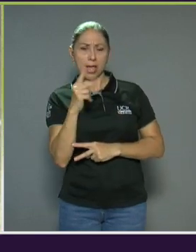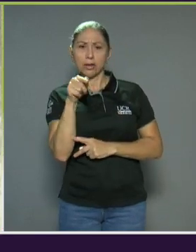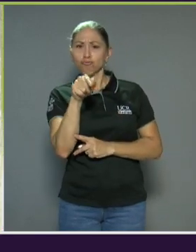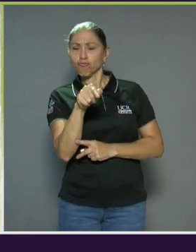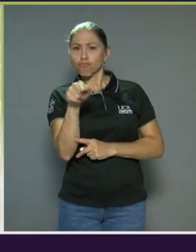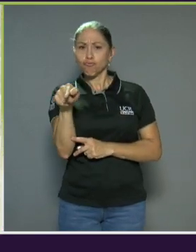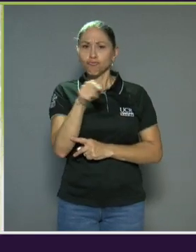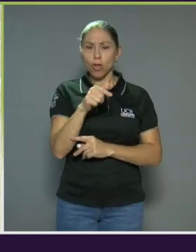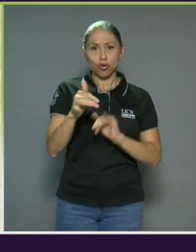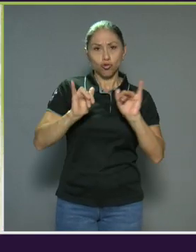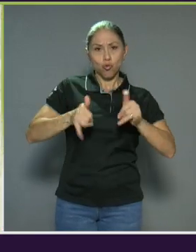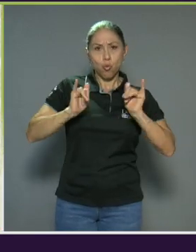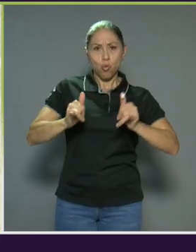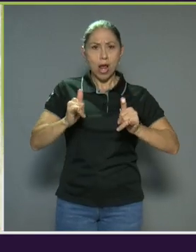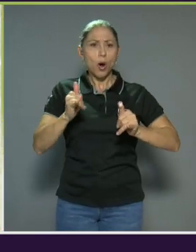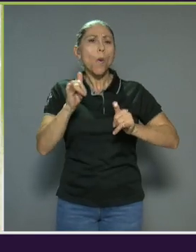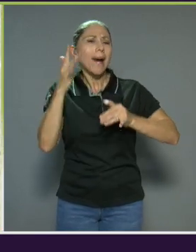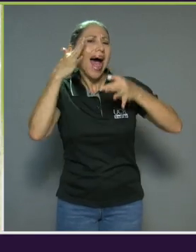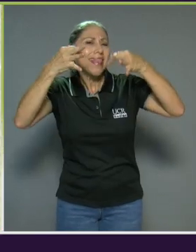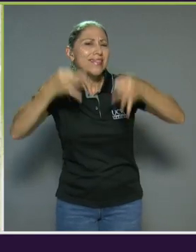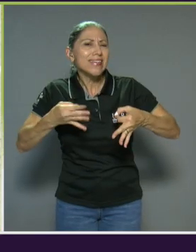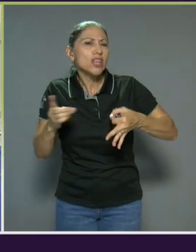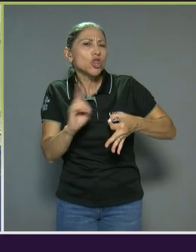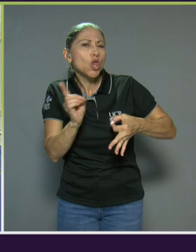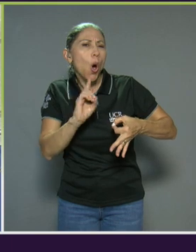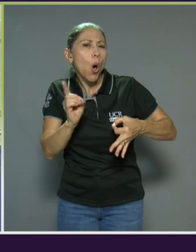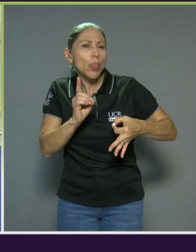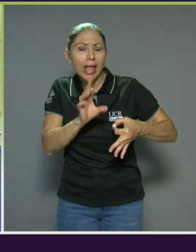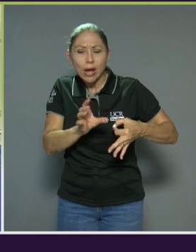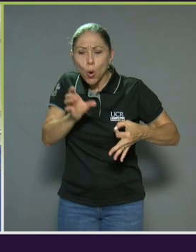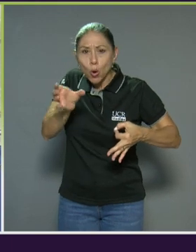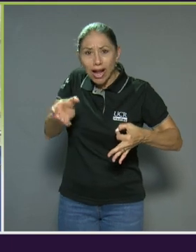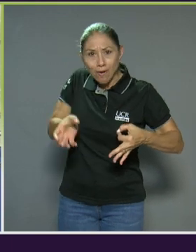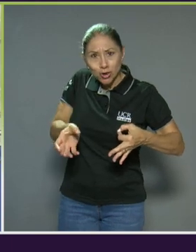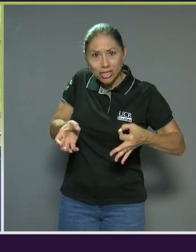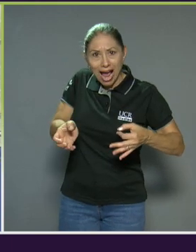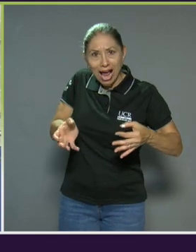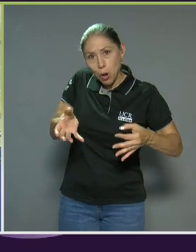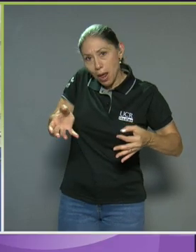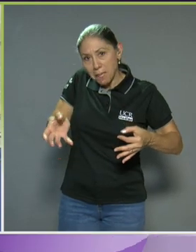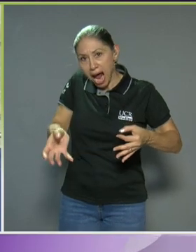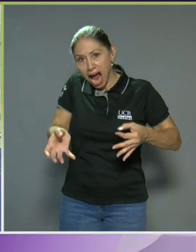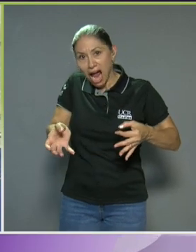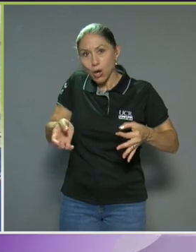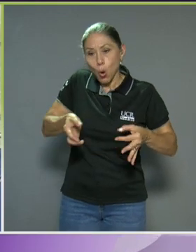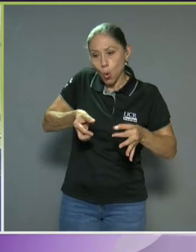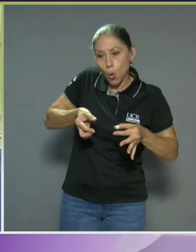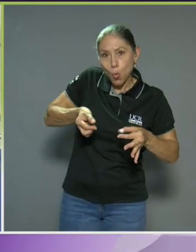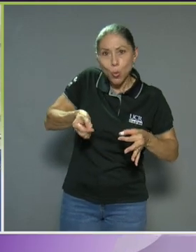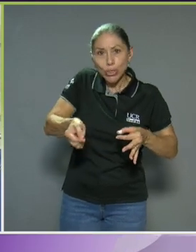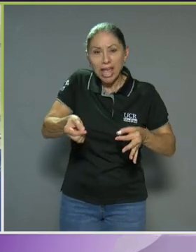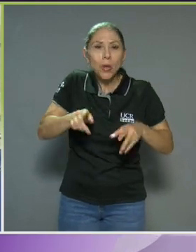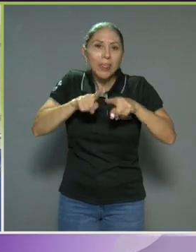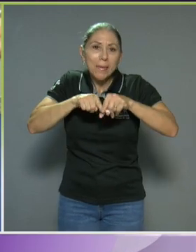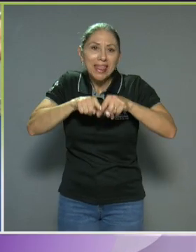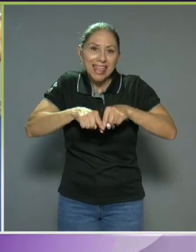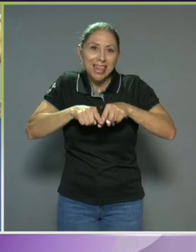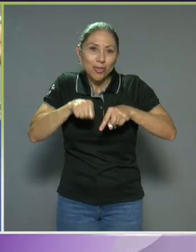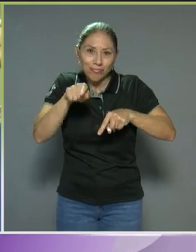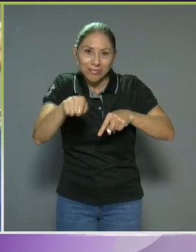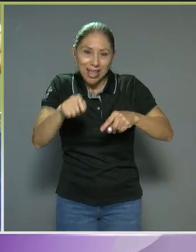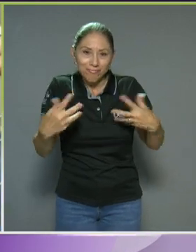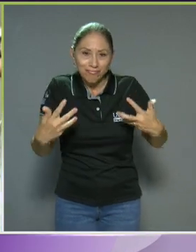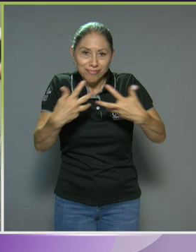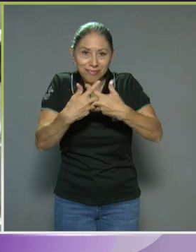dónde coloca la bocha, a través de la mano, a través de un puntero, dependiendo de la funcionalidad del atleta. El BC1 puede